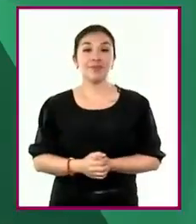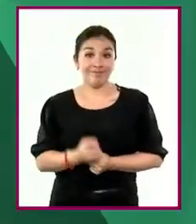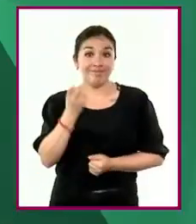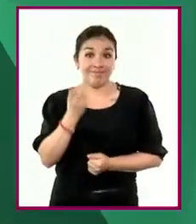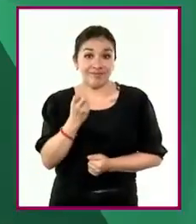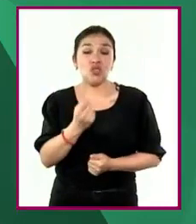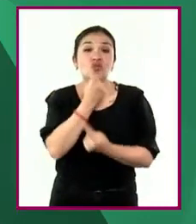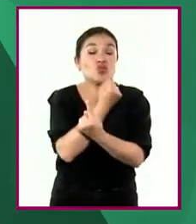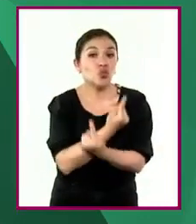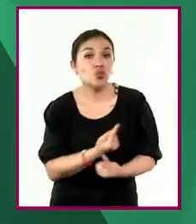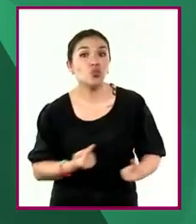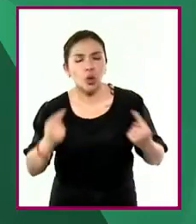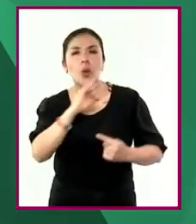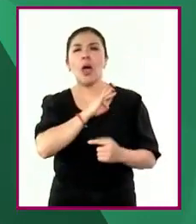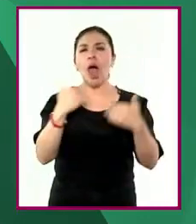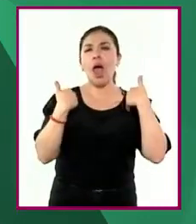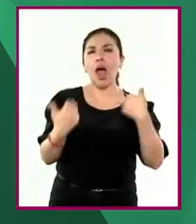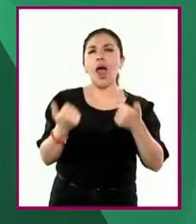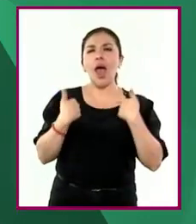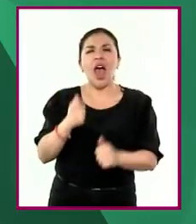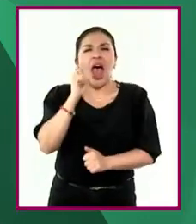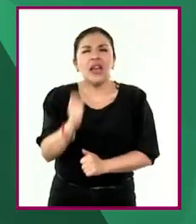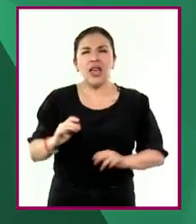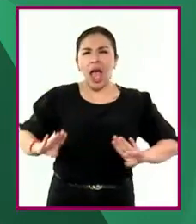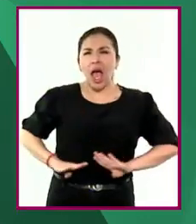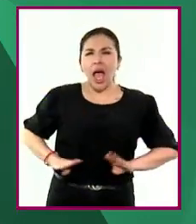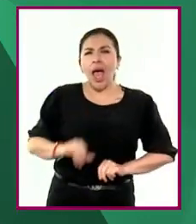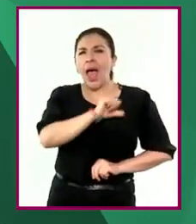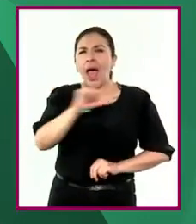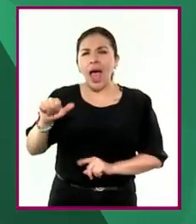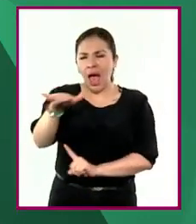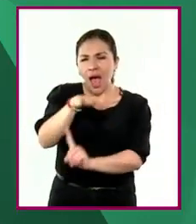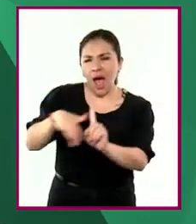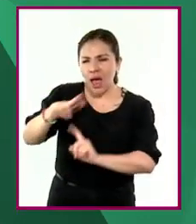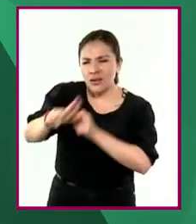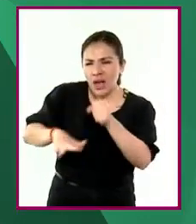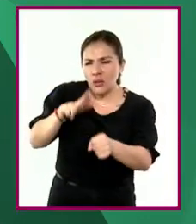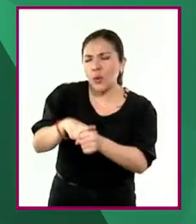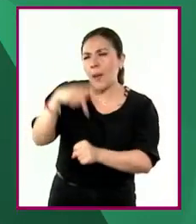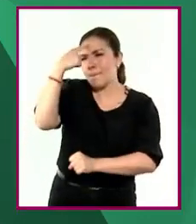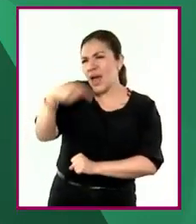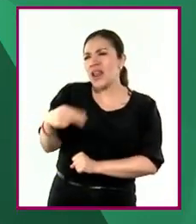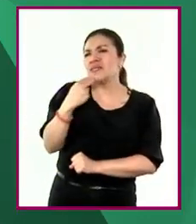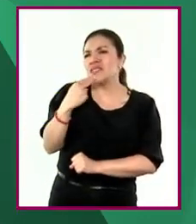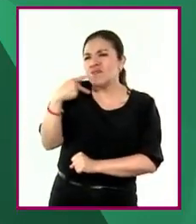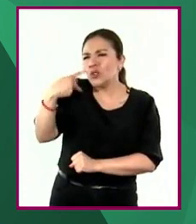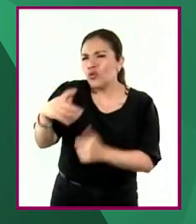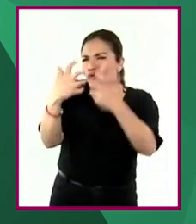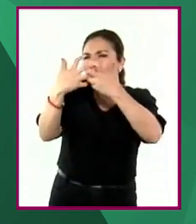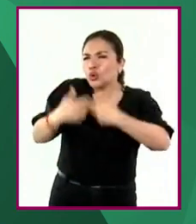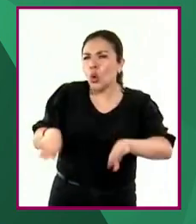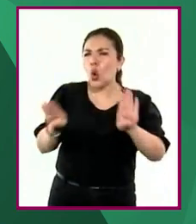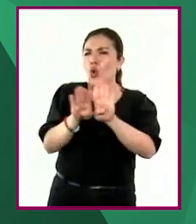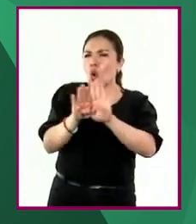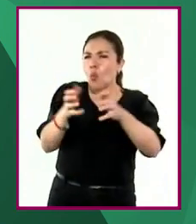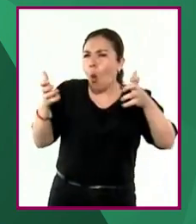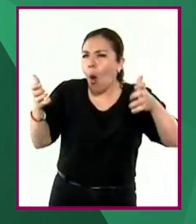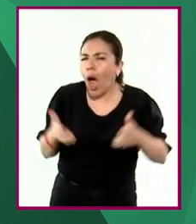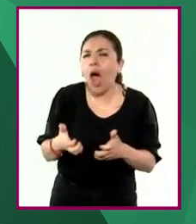Así, las niñas y los niños comprenderán las características de los ecosistemas, sus funciones, su